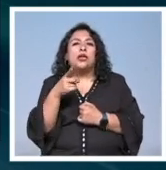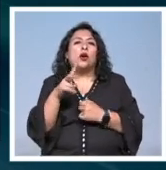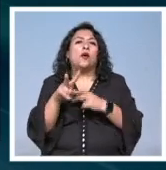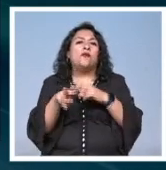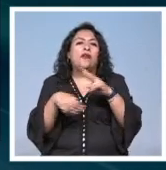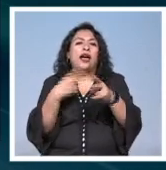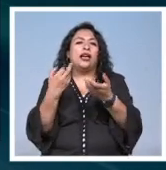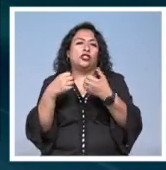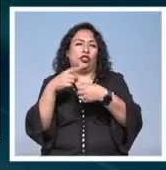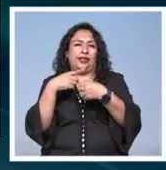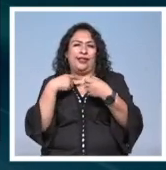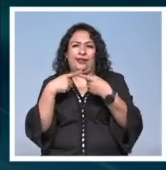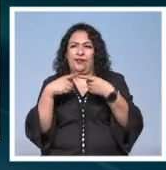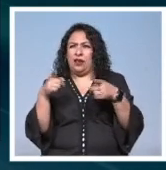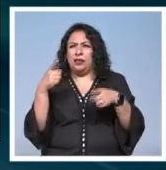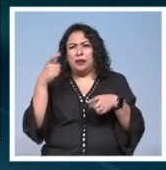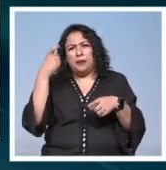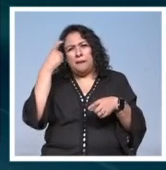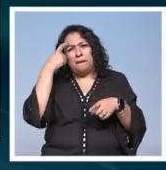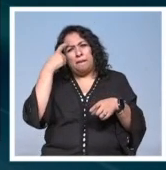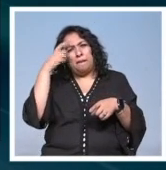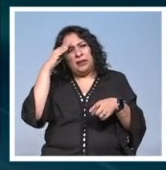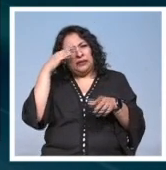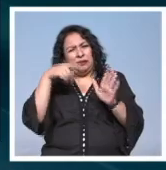una sociedad distinta, no tener prejuicios.